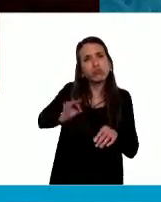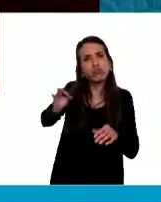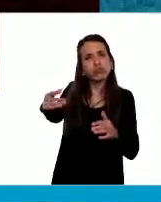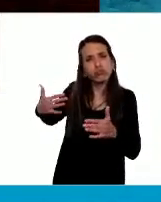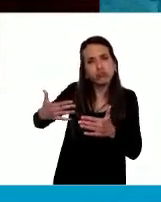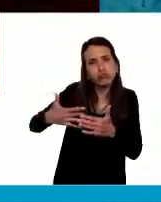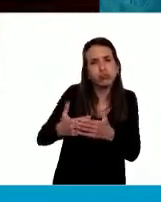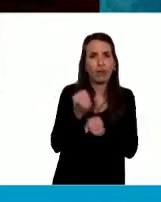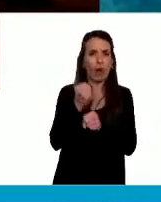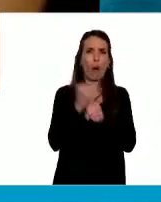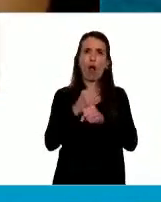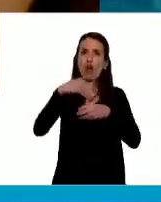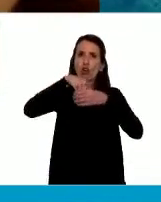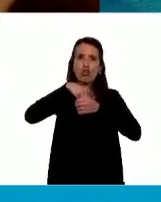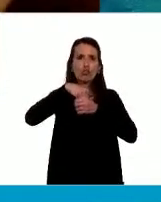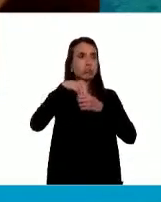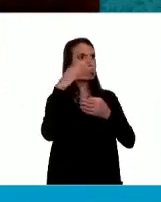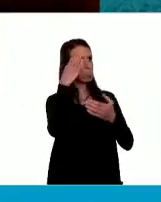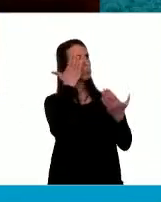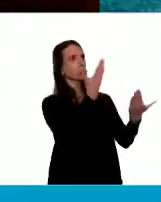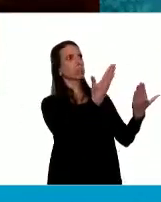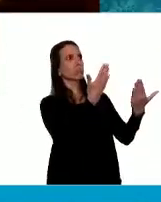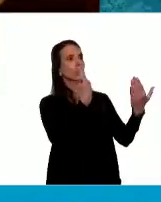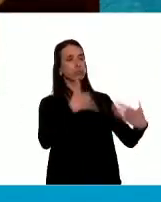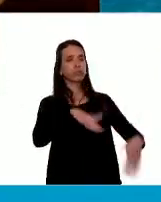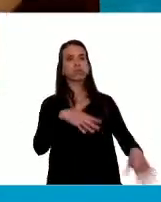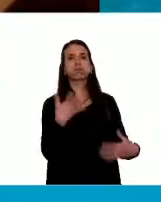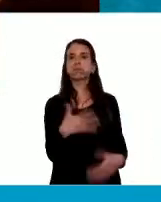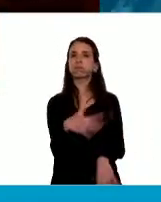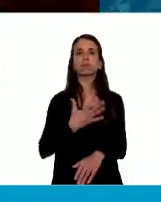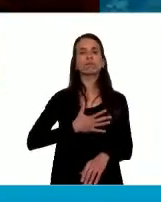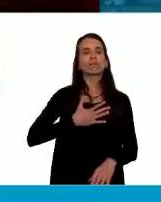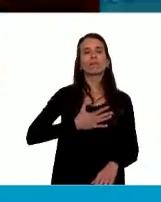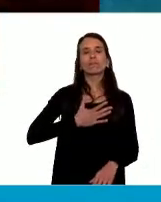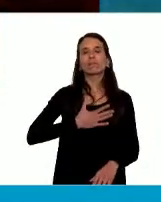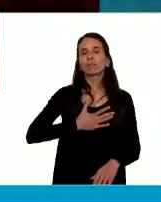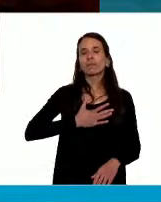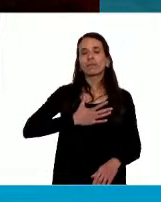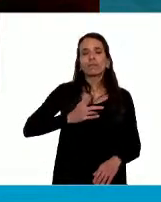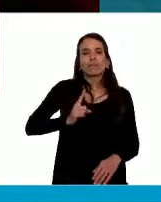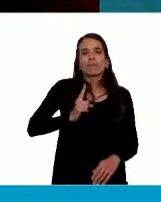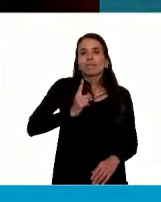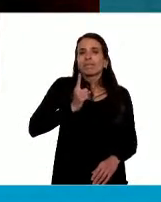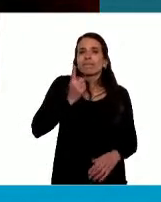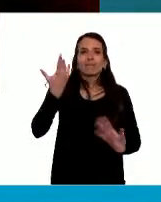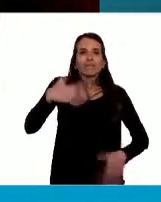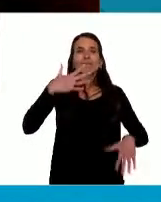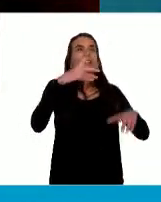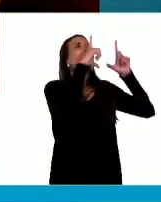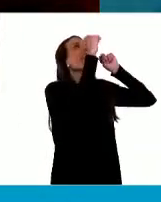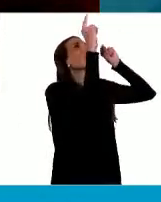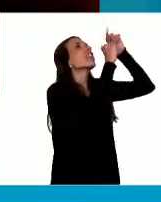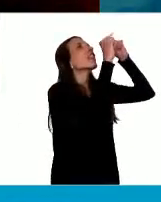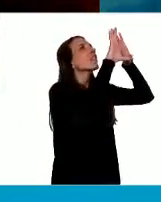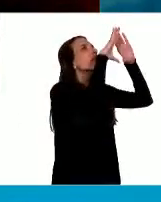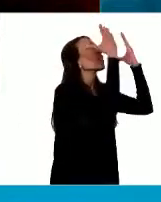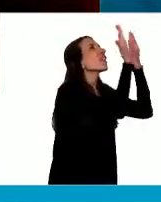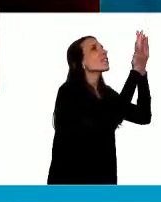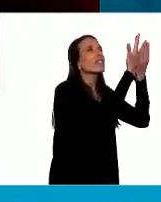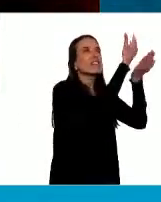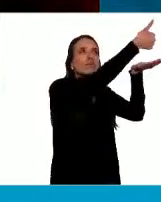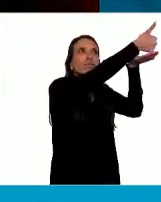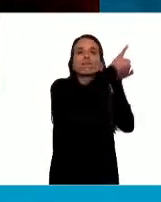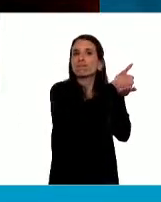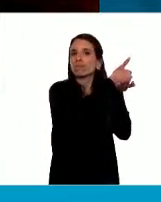Me alegra que hoy ella esté presente, presente de esta